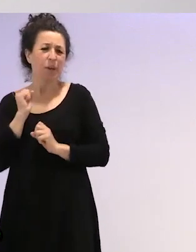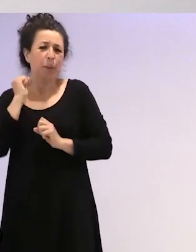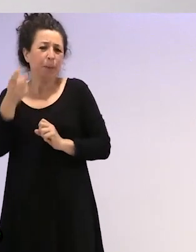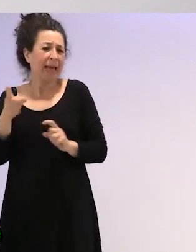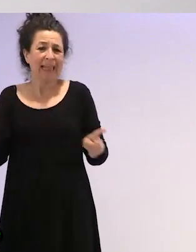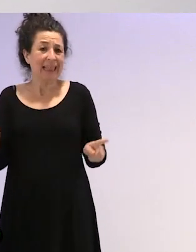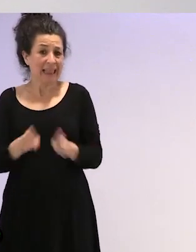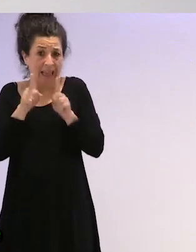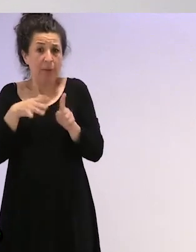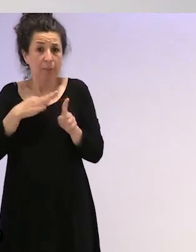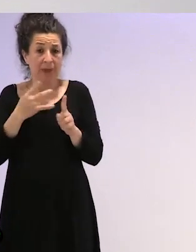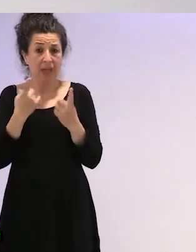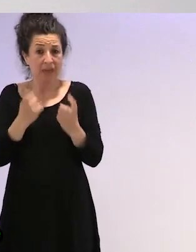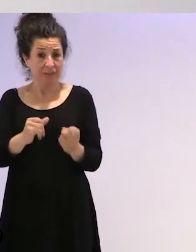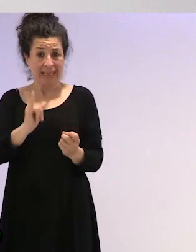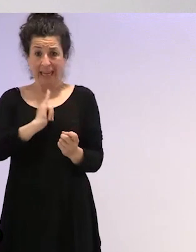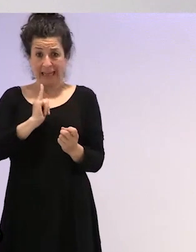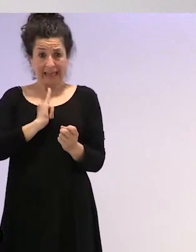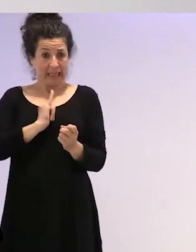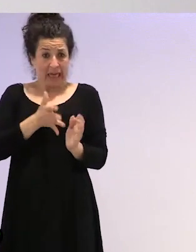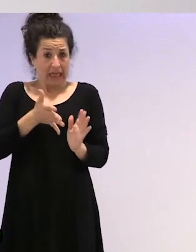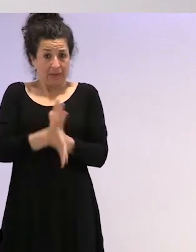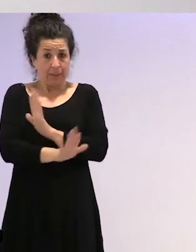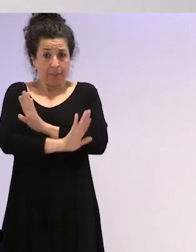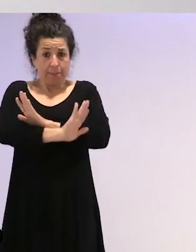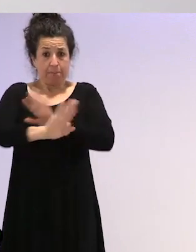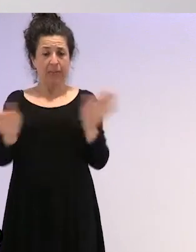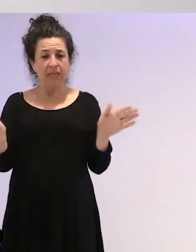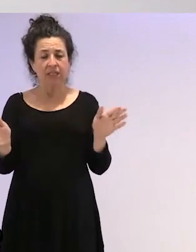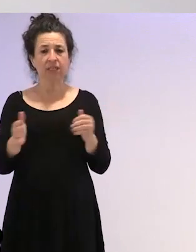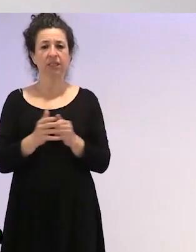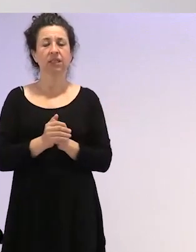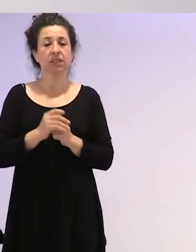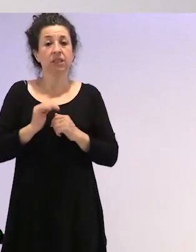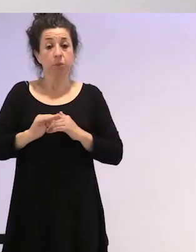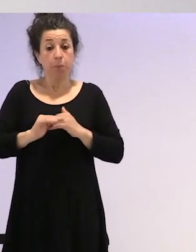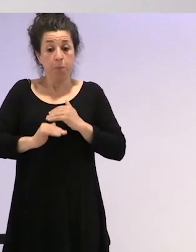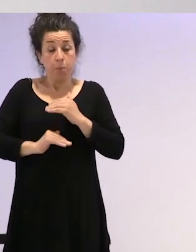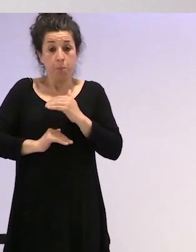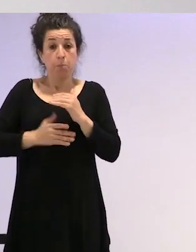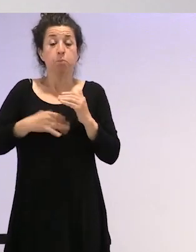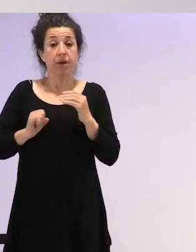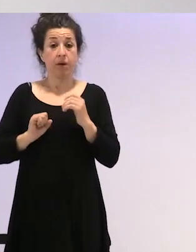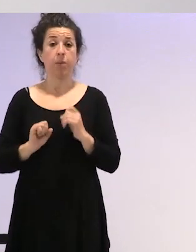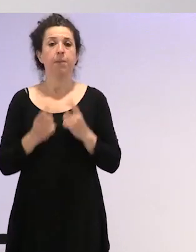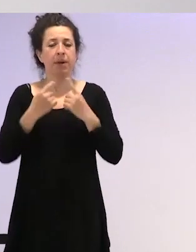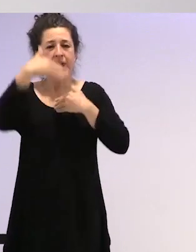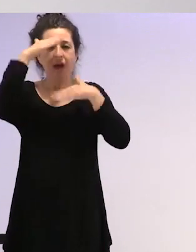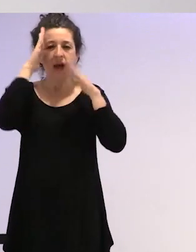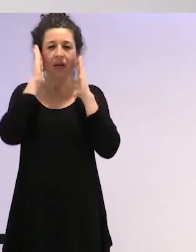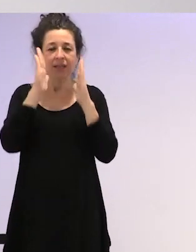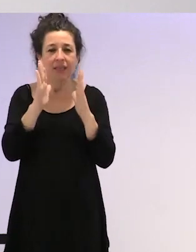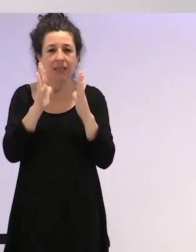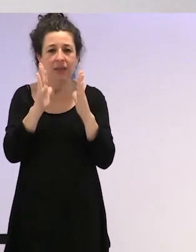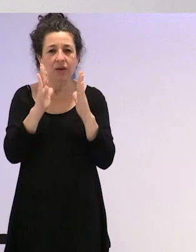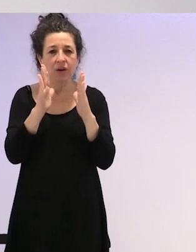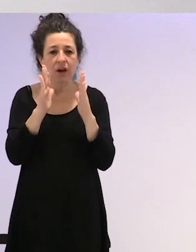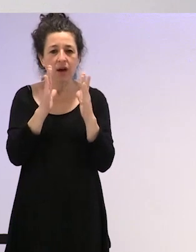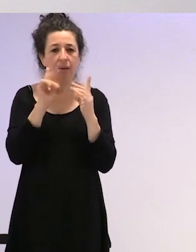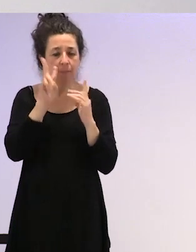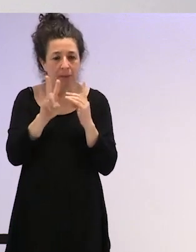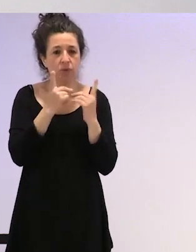creemos que es un proceso en el que en la primera atención que damos puede haber unas necesidades, pero que estas